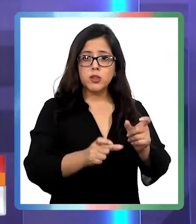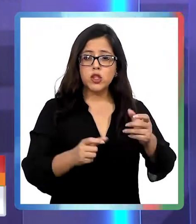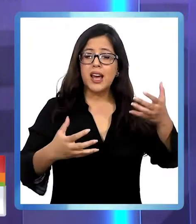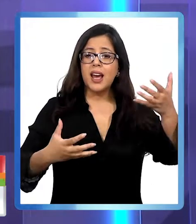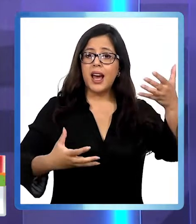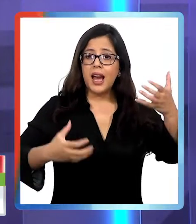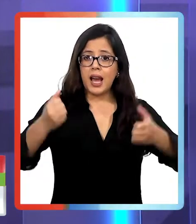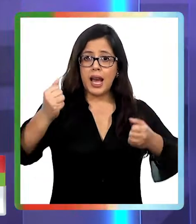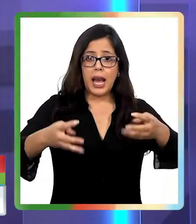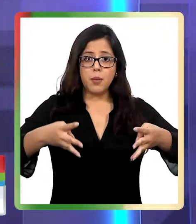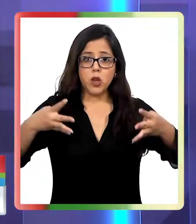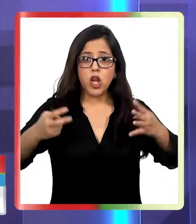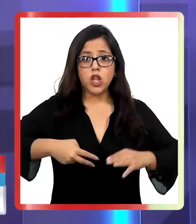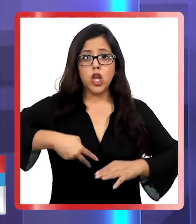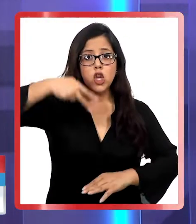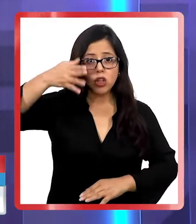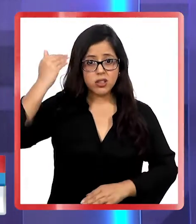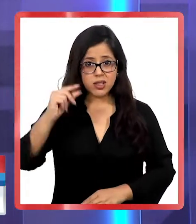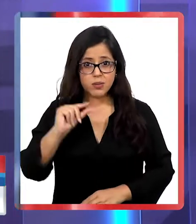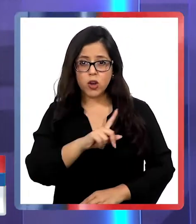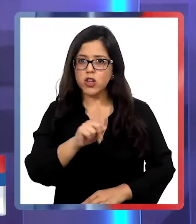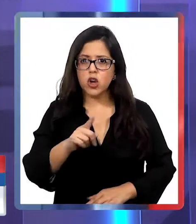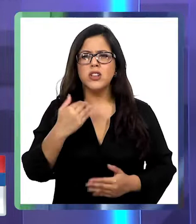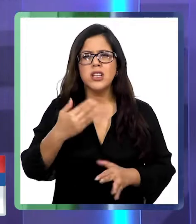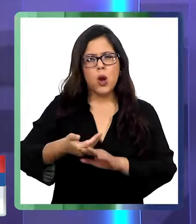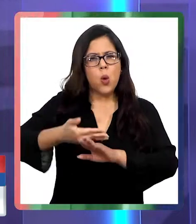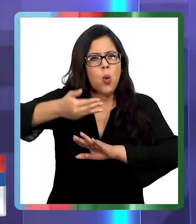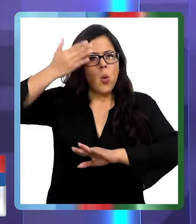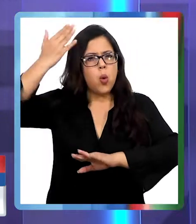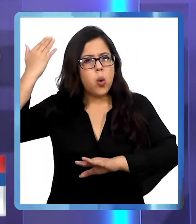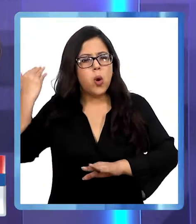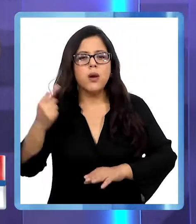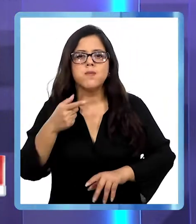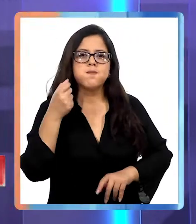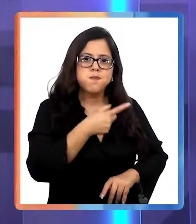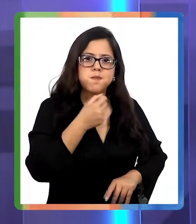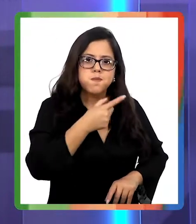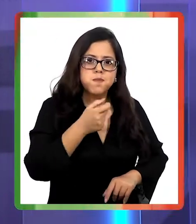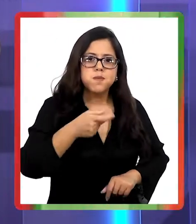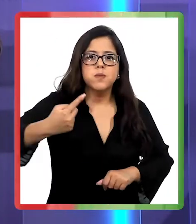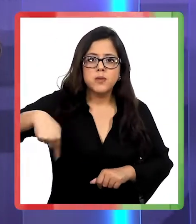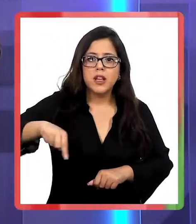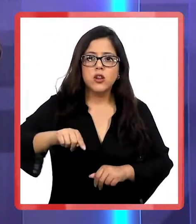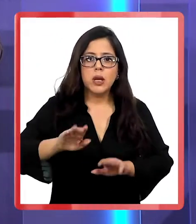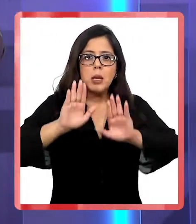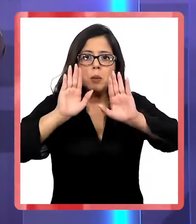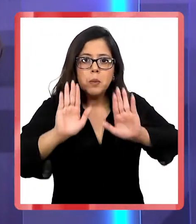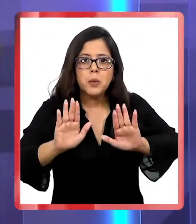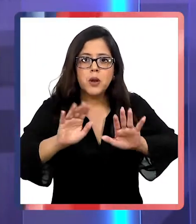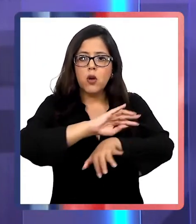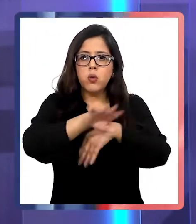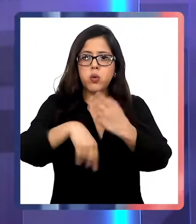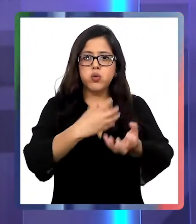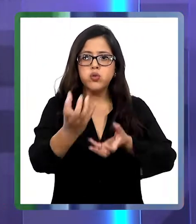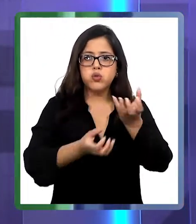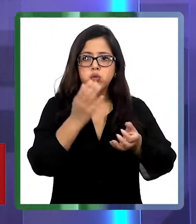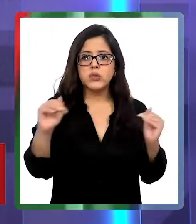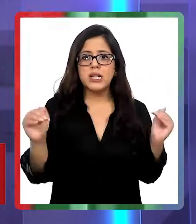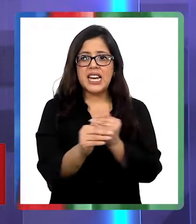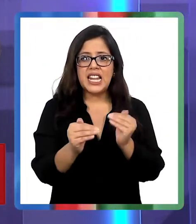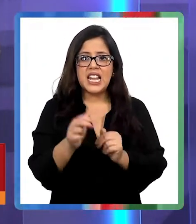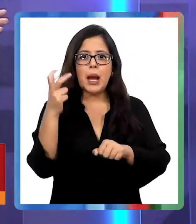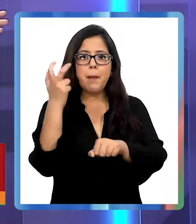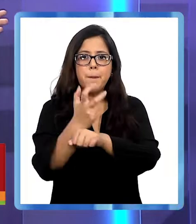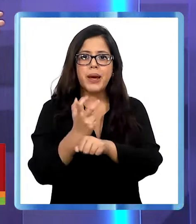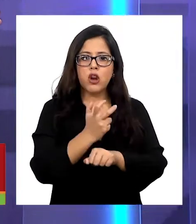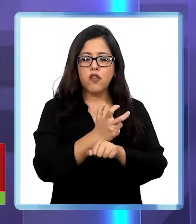camioneros en el norte no son problemas recientes. Hace ya largo tiempo que vienen denunciando que son detenidos con barricadas en las carreteras